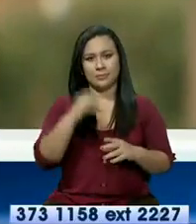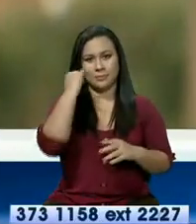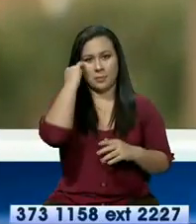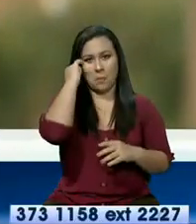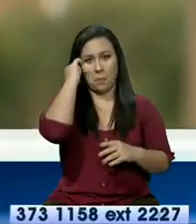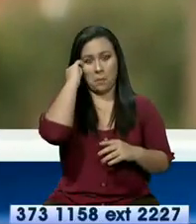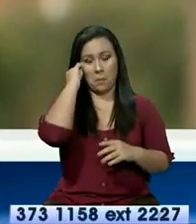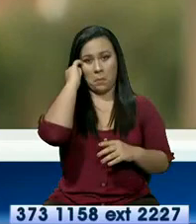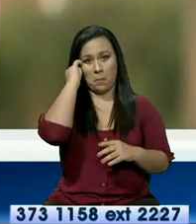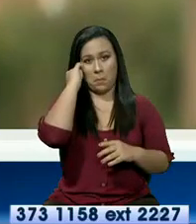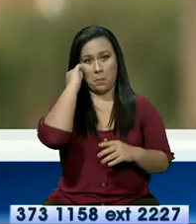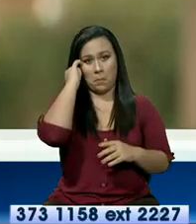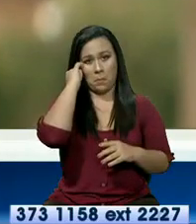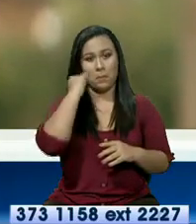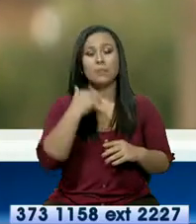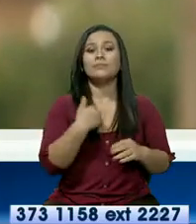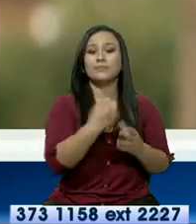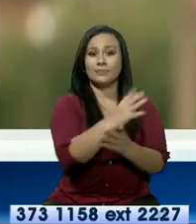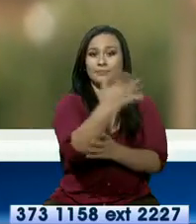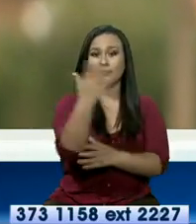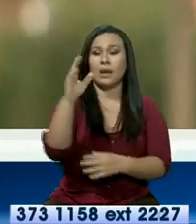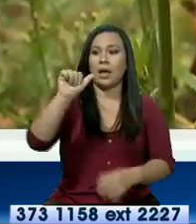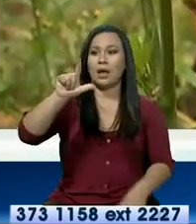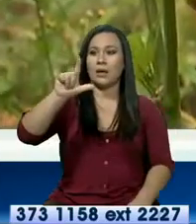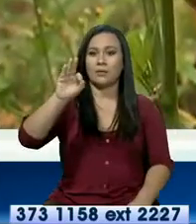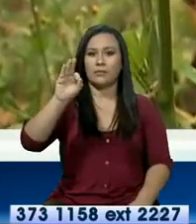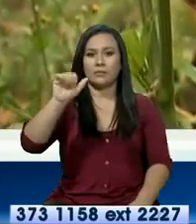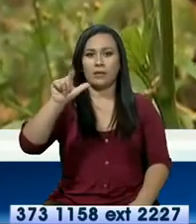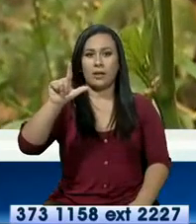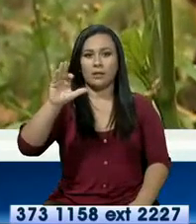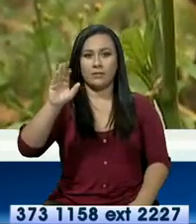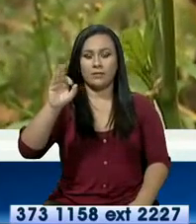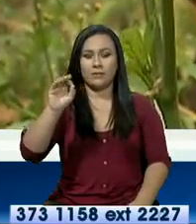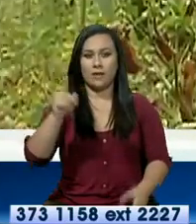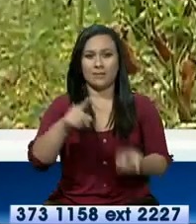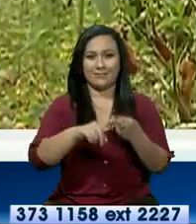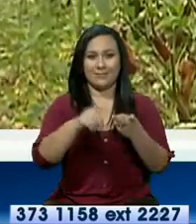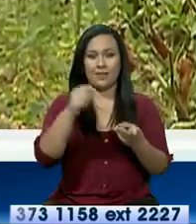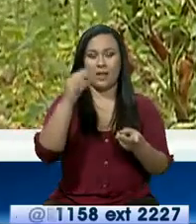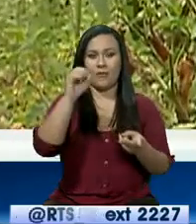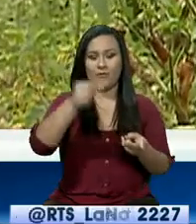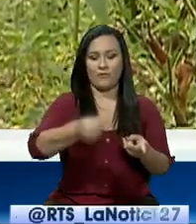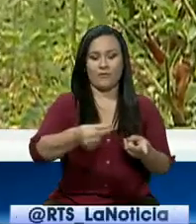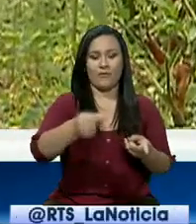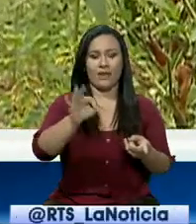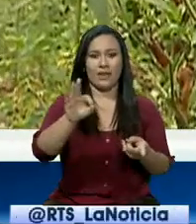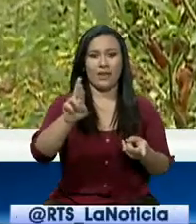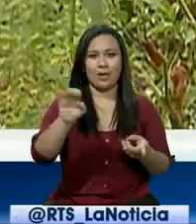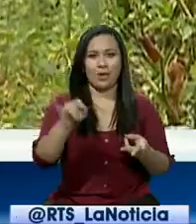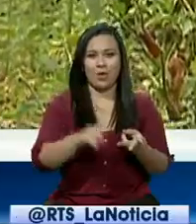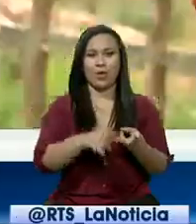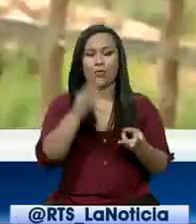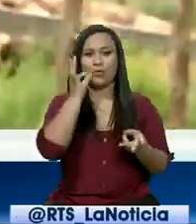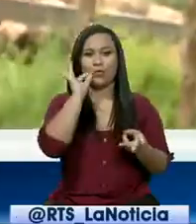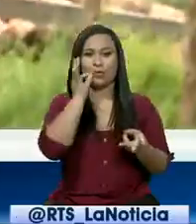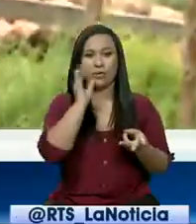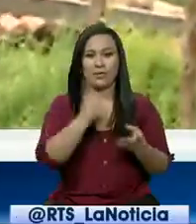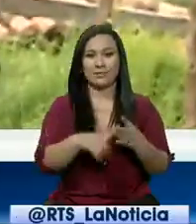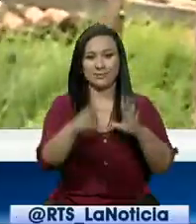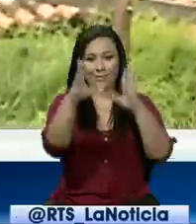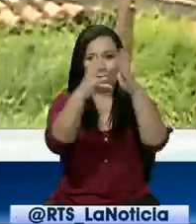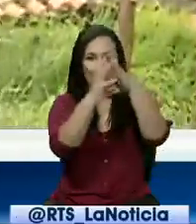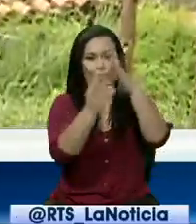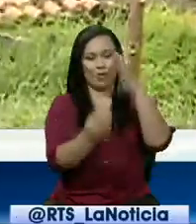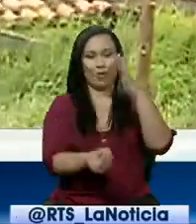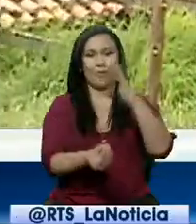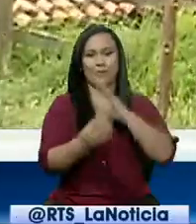alfalfa, tengo papas, alberja, fréjol, tengo frutales, como tomate